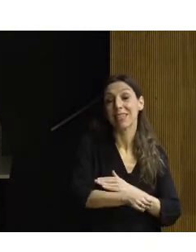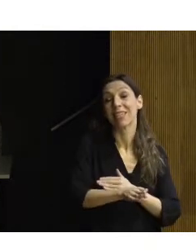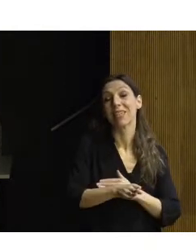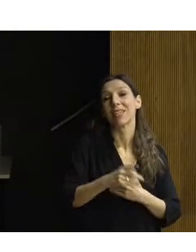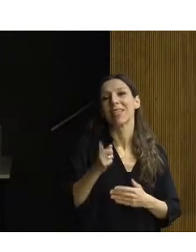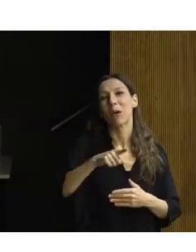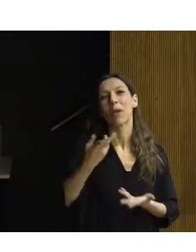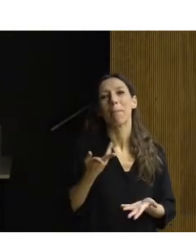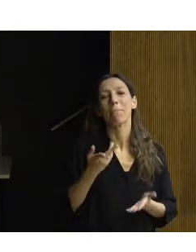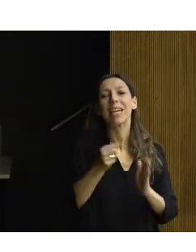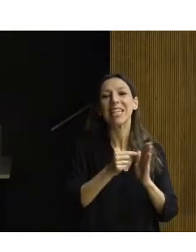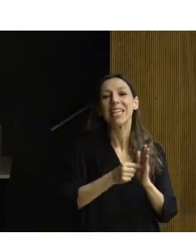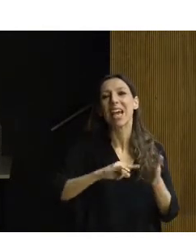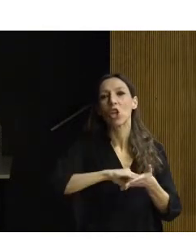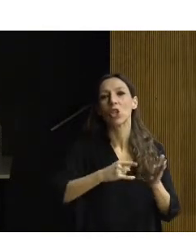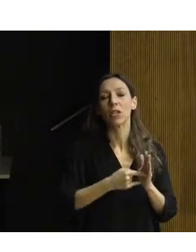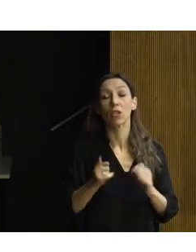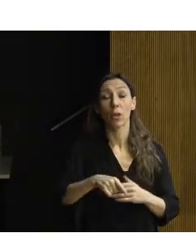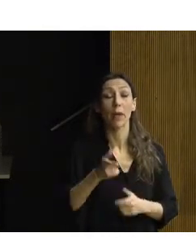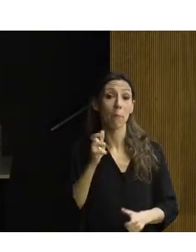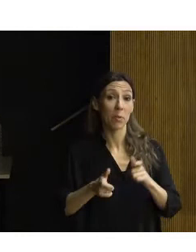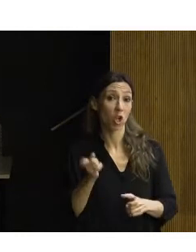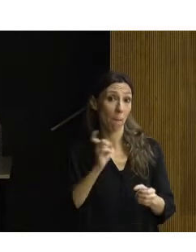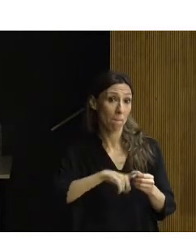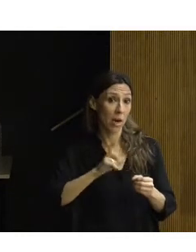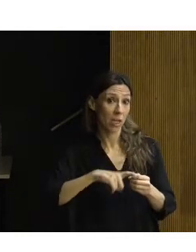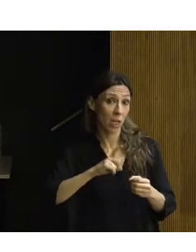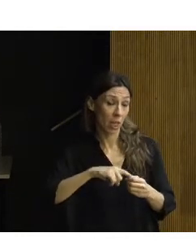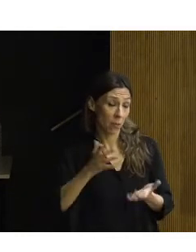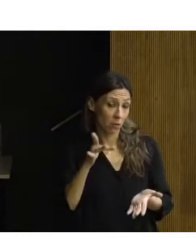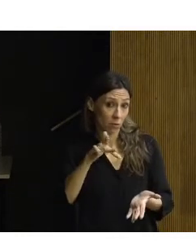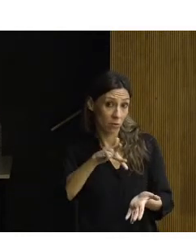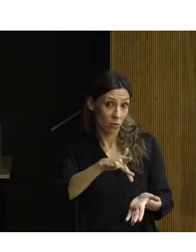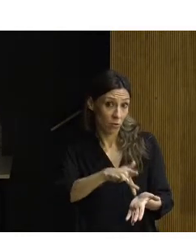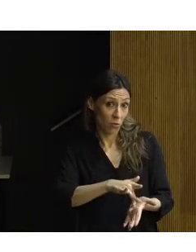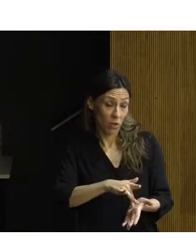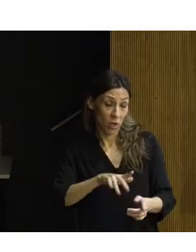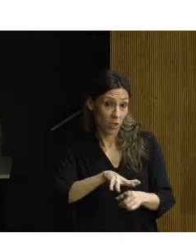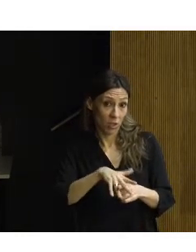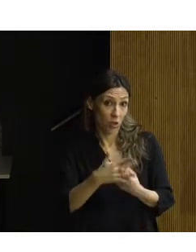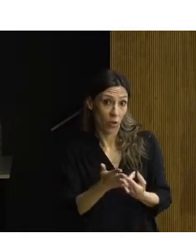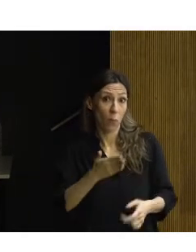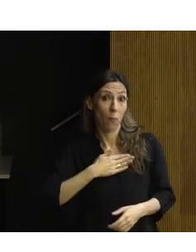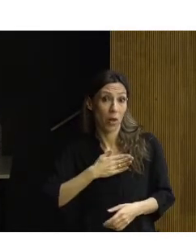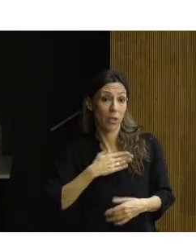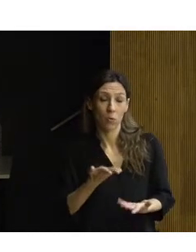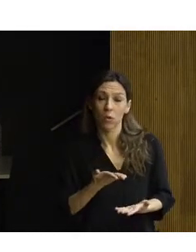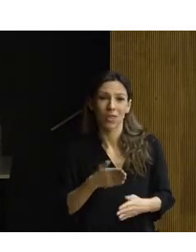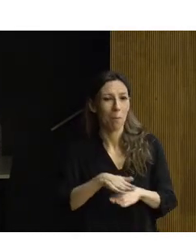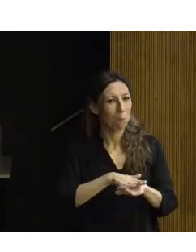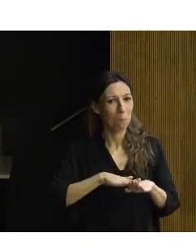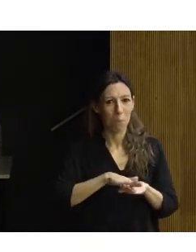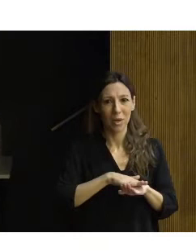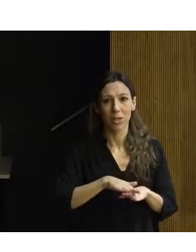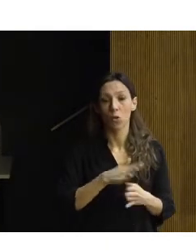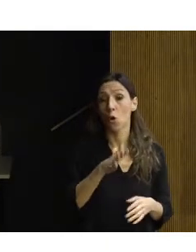del técnico, sino de todas las personas que participan en una actuación de intervención en el patrimonio, es fundamental. Por lo tanto,